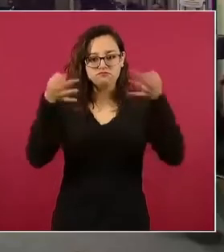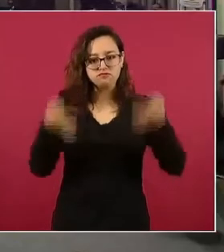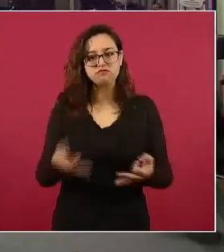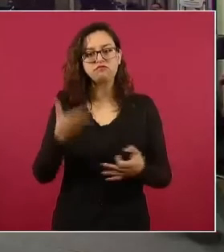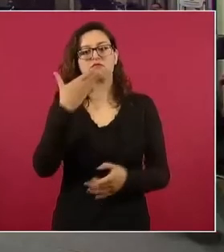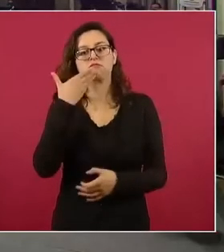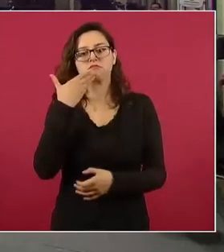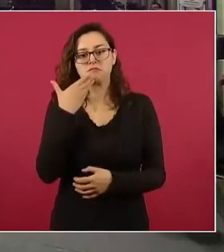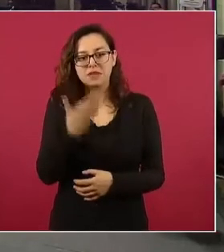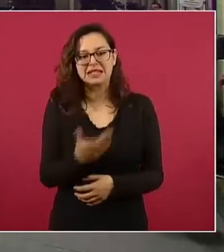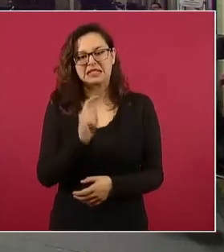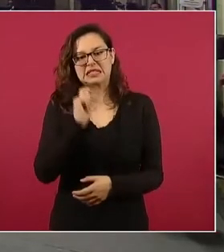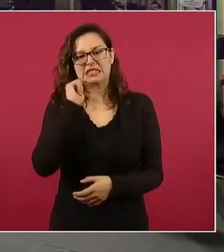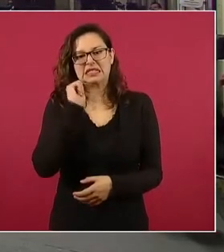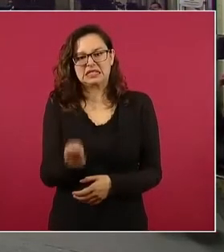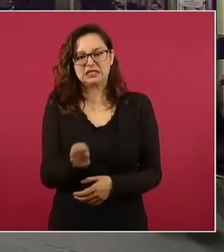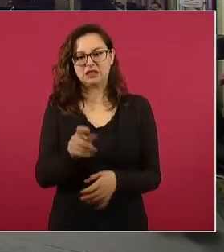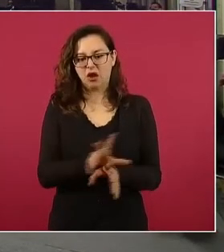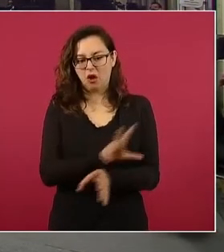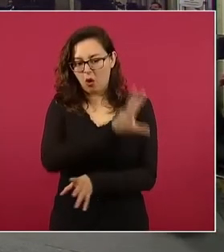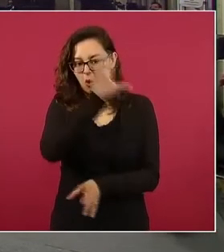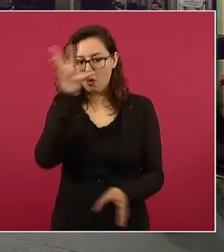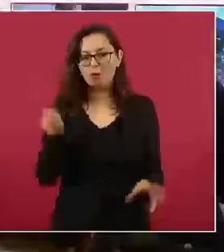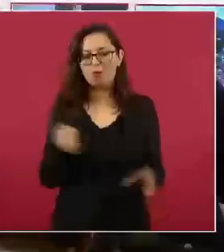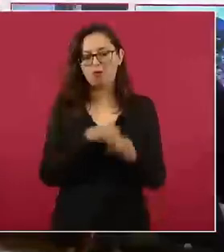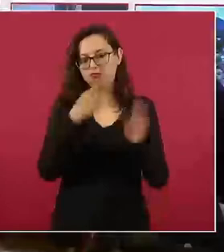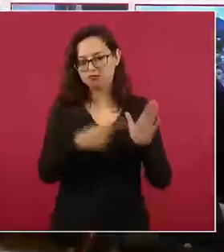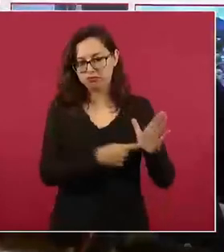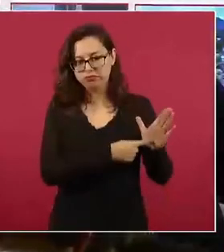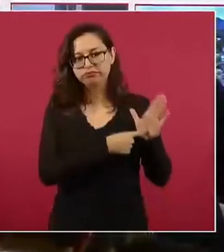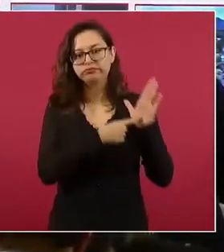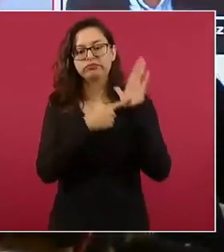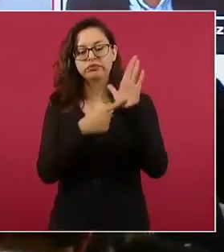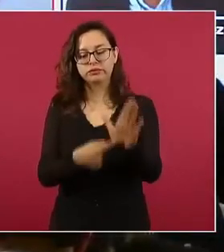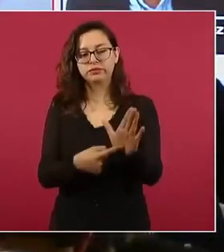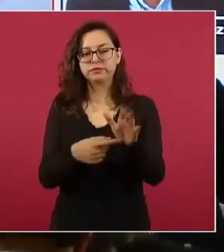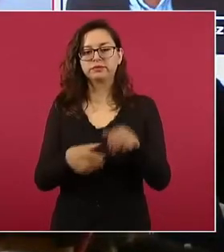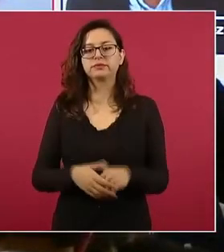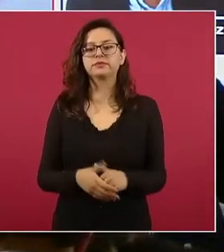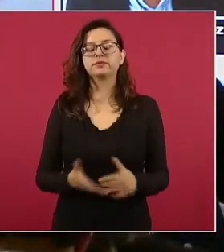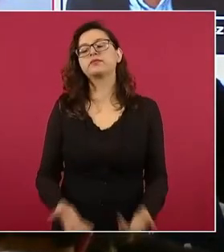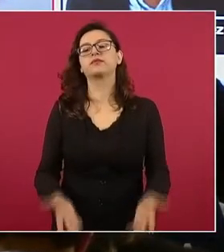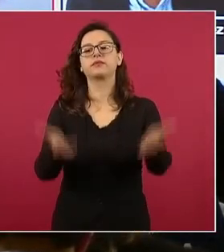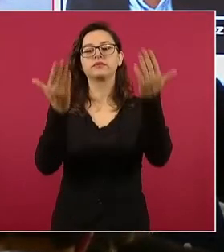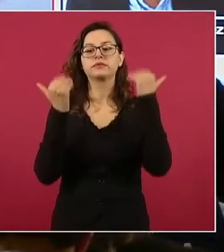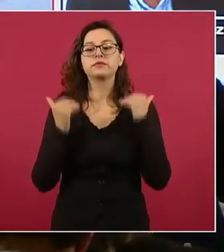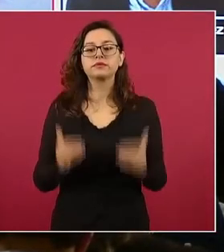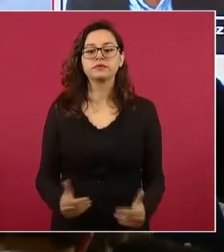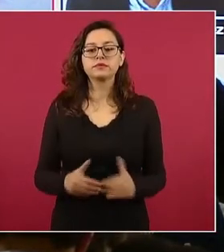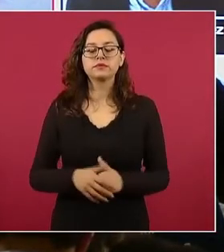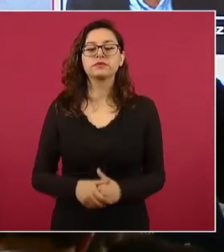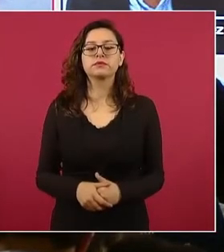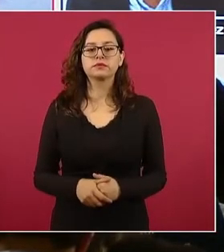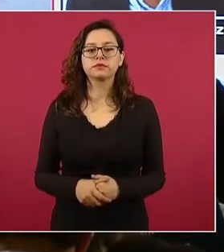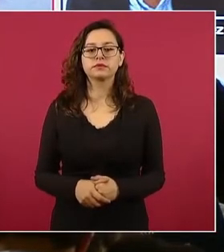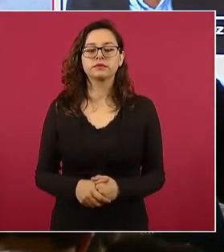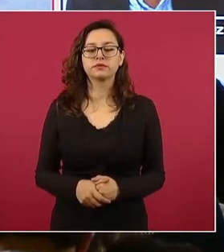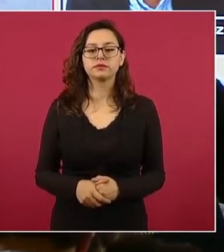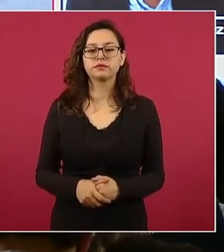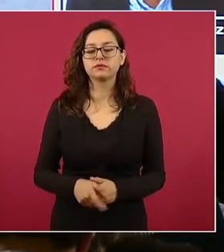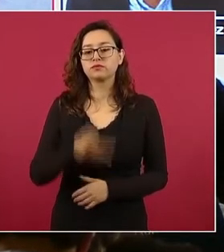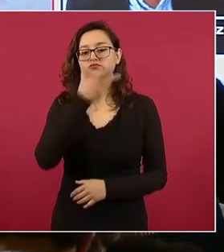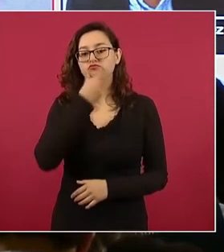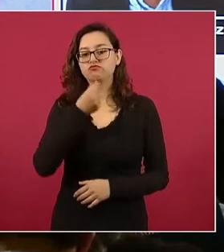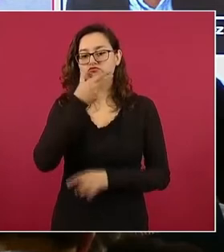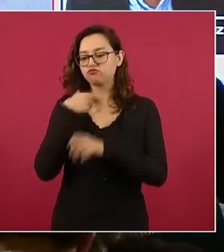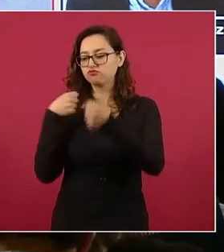sostenido la reunión y haber hecho las deliberaciones correspondientes. Siguiente. Informar también que en el caso del